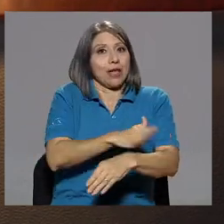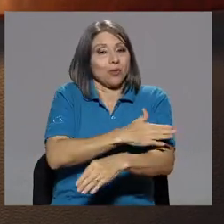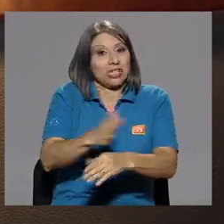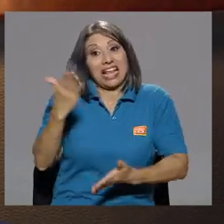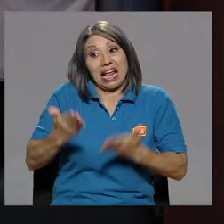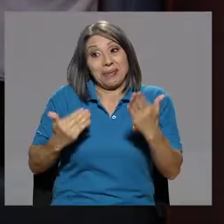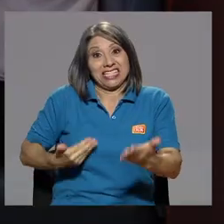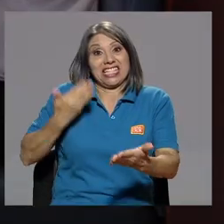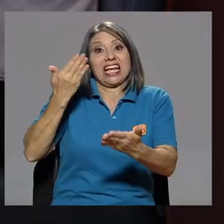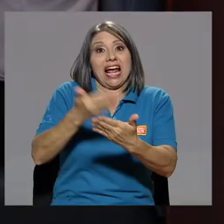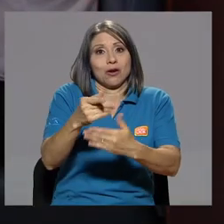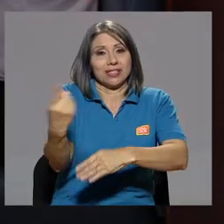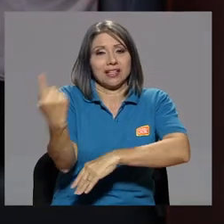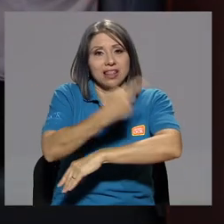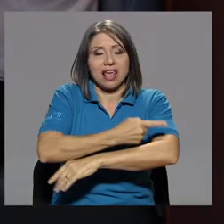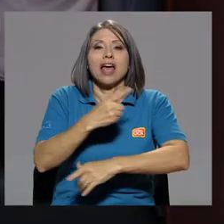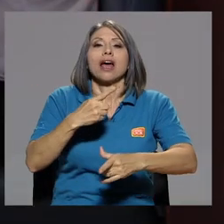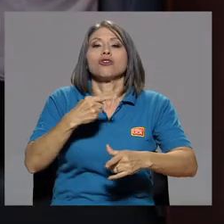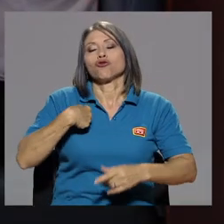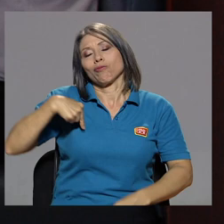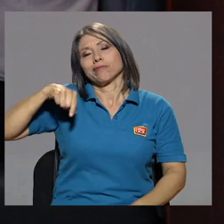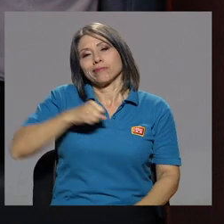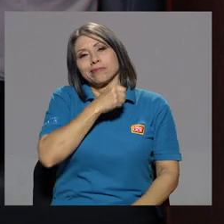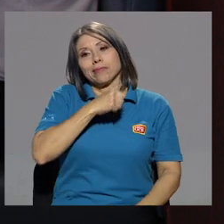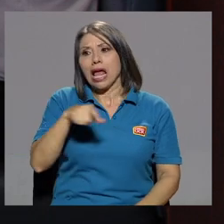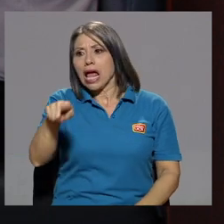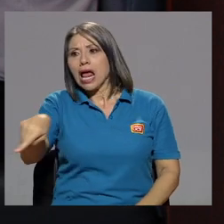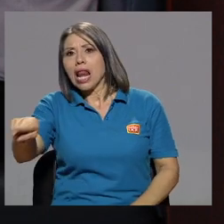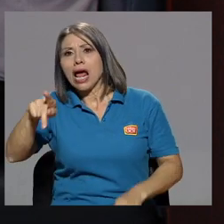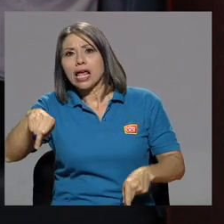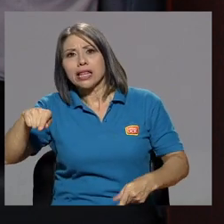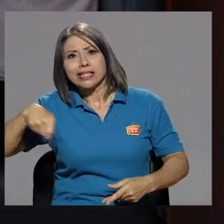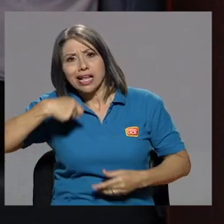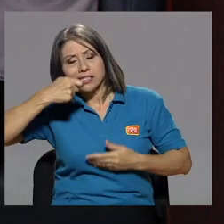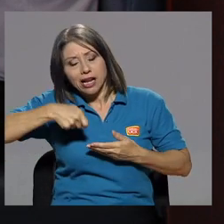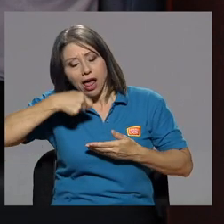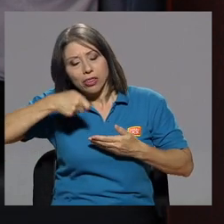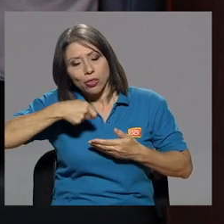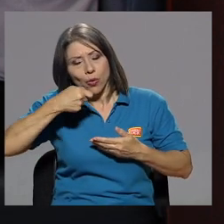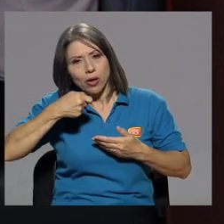Entonces yo comienzo a cantar. Ellos están cenando. Inmediatamente hacen así.